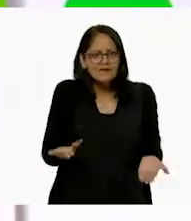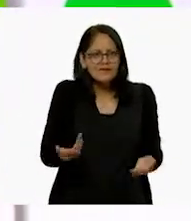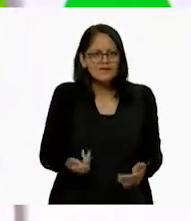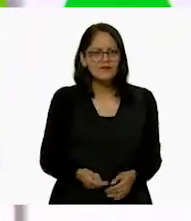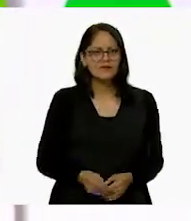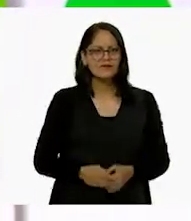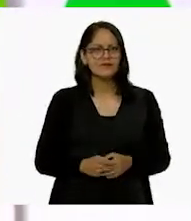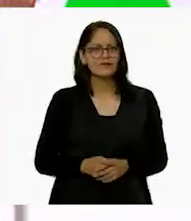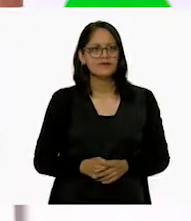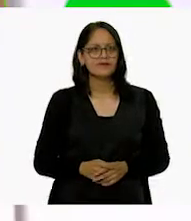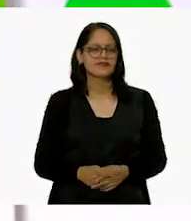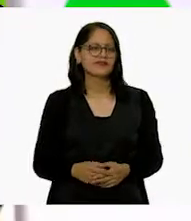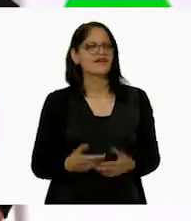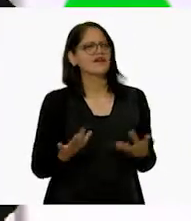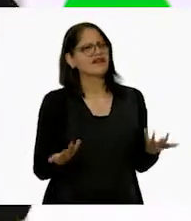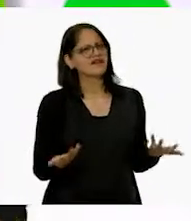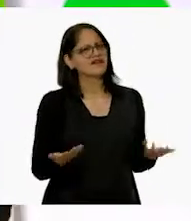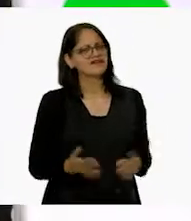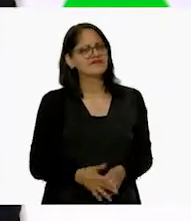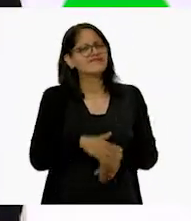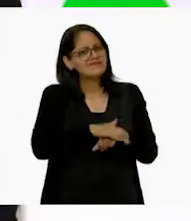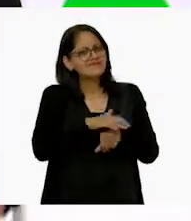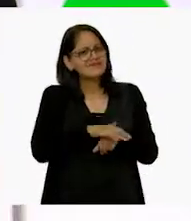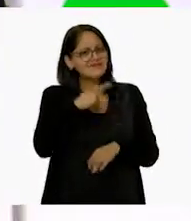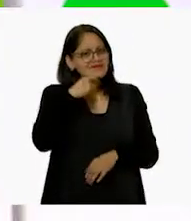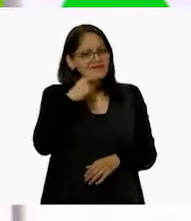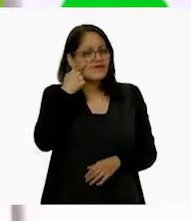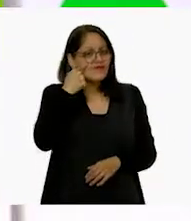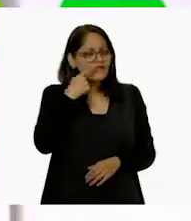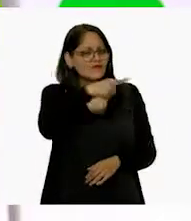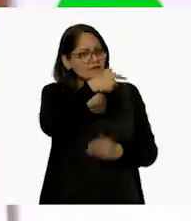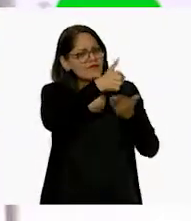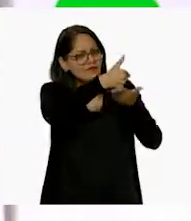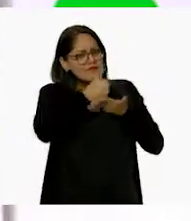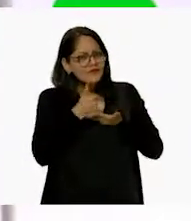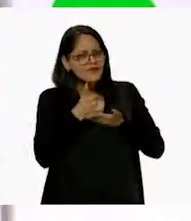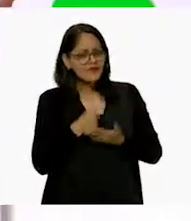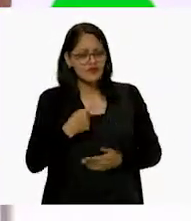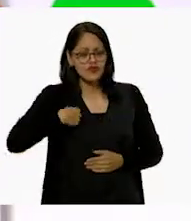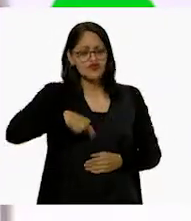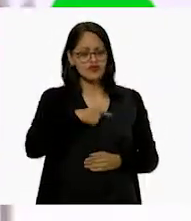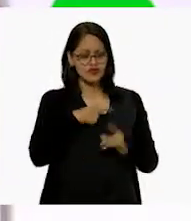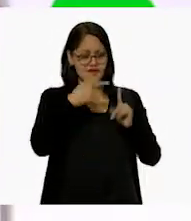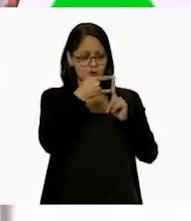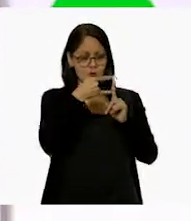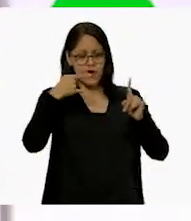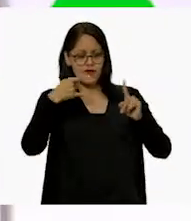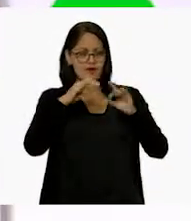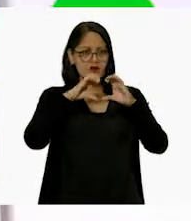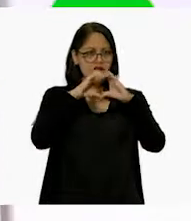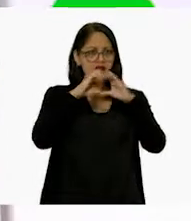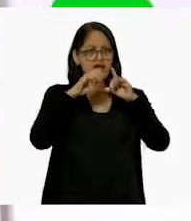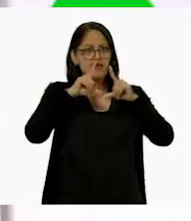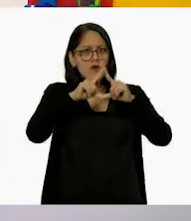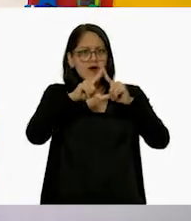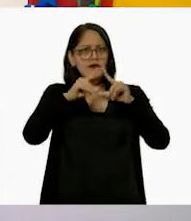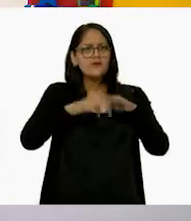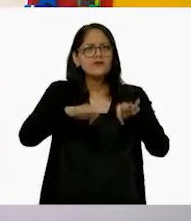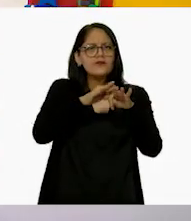preguntó. Ay, amigo lápiz, ayúdanos. ¿Quién de nosotros es el más importante?